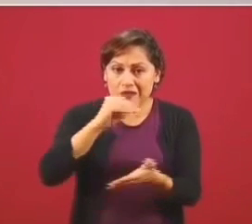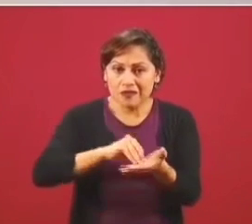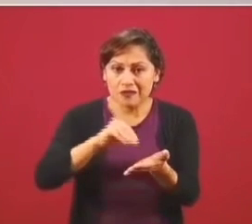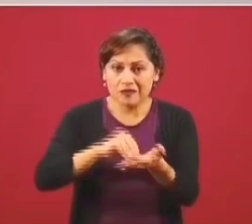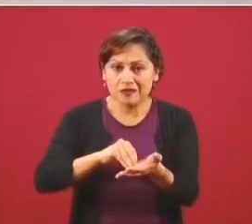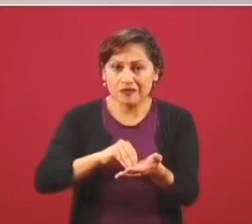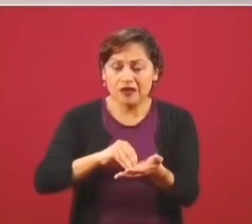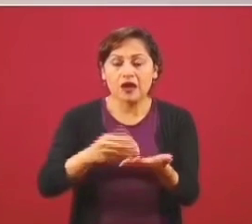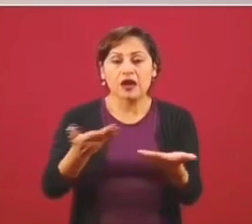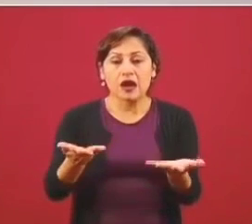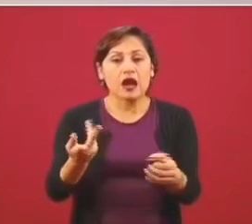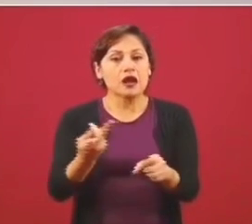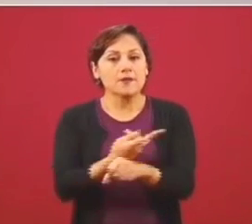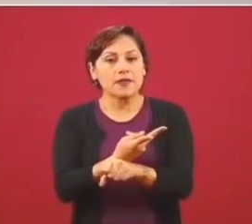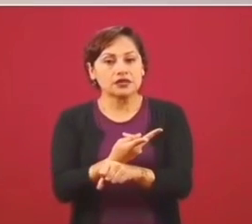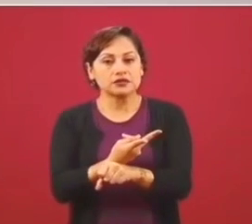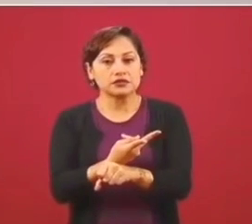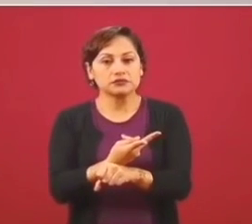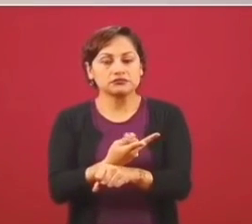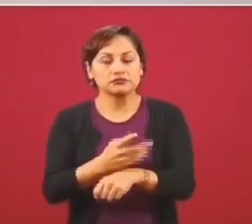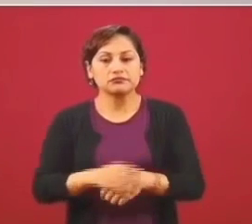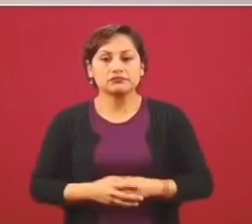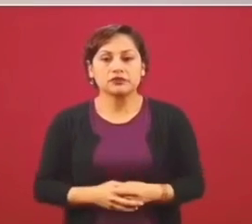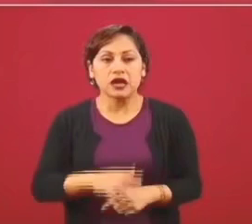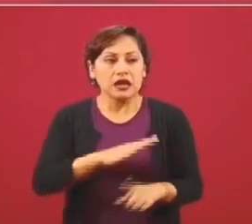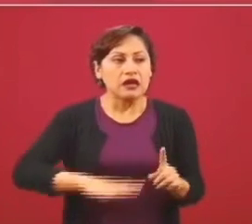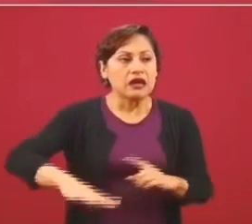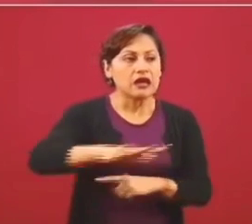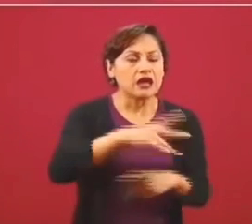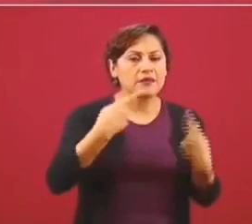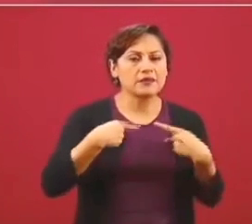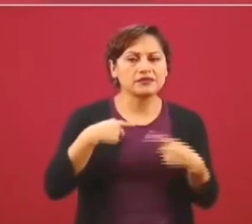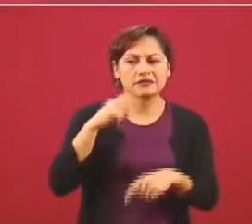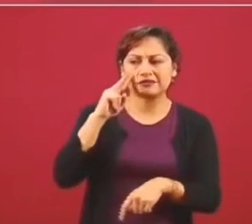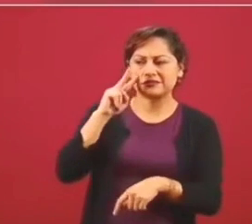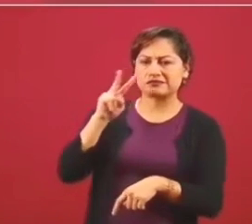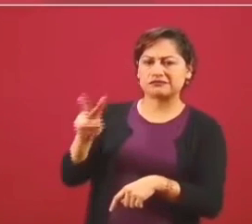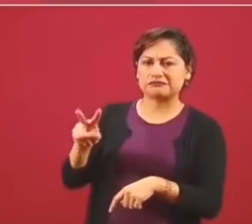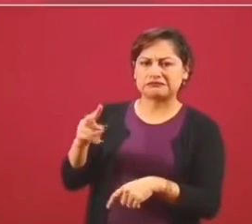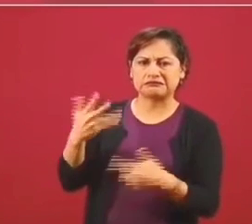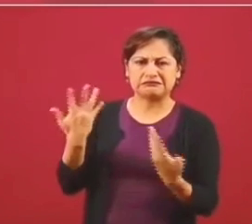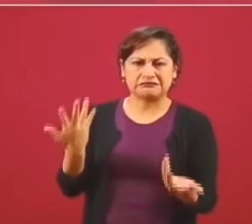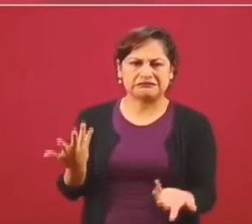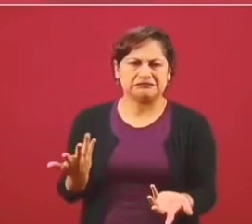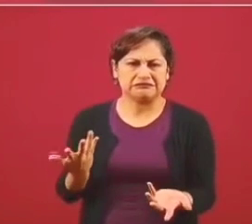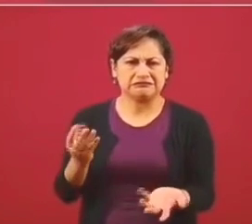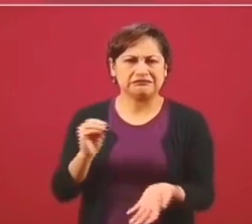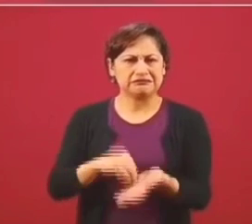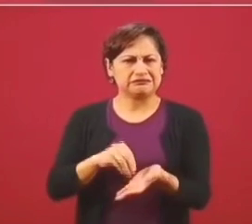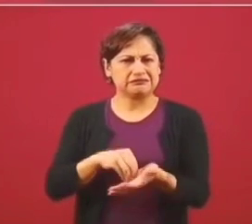de que impera, domina la corrupción en México.